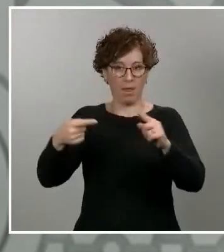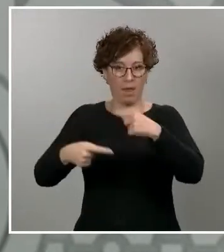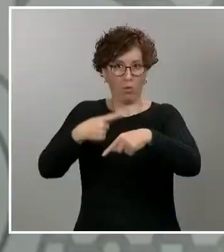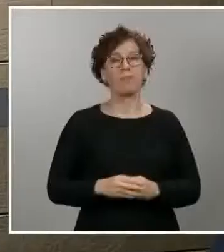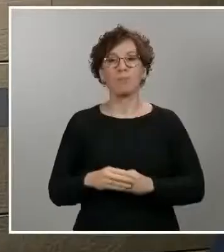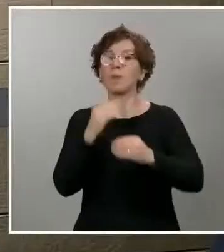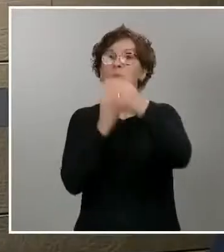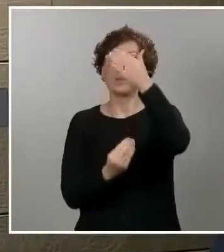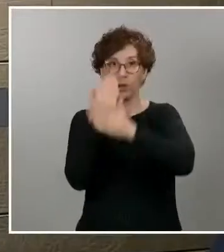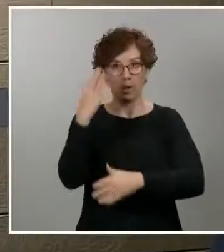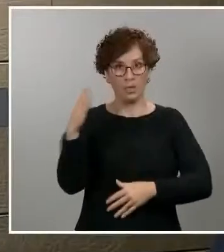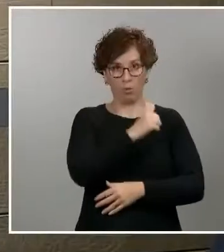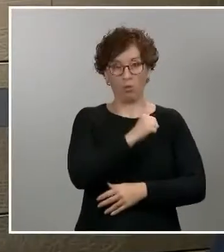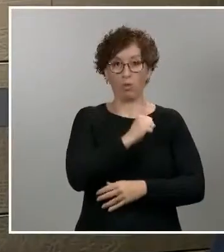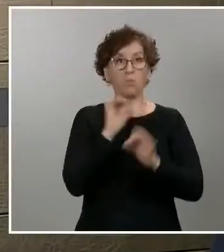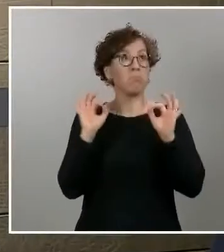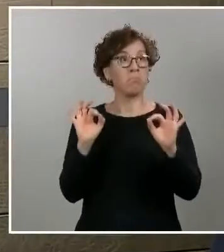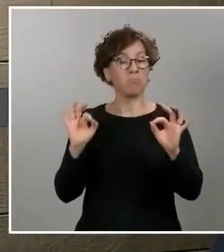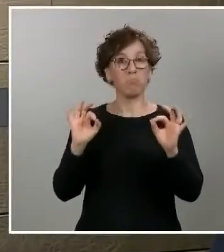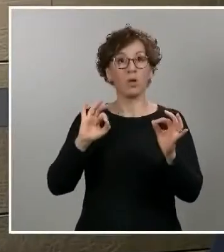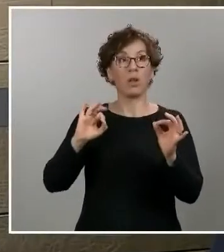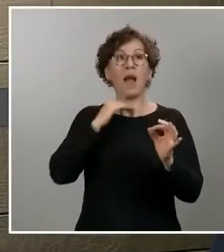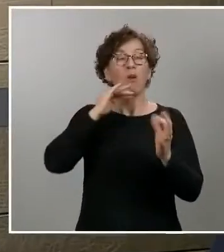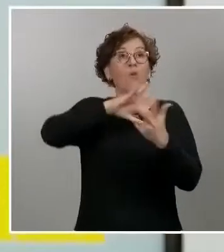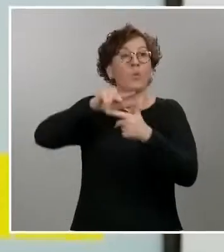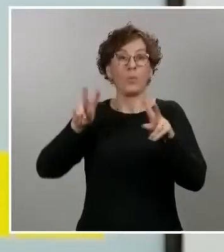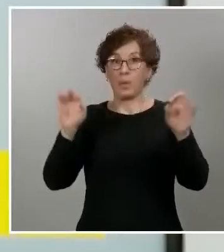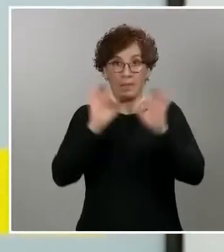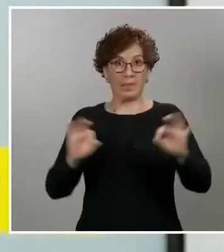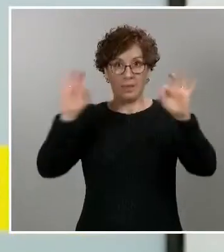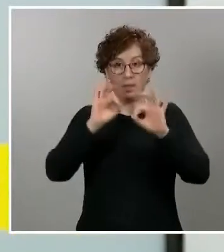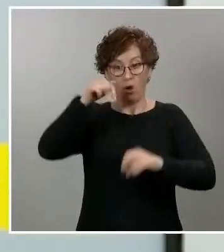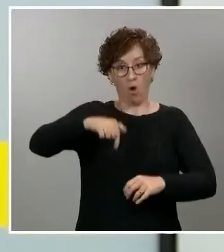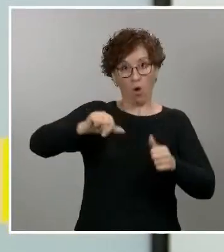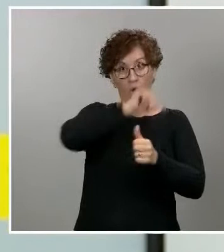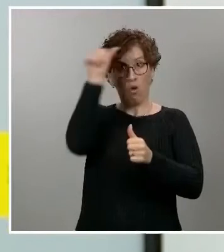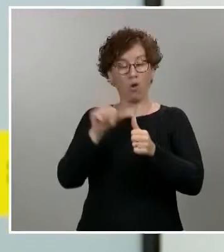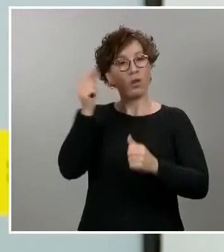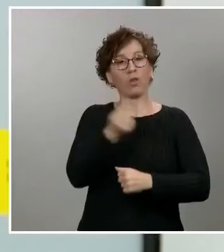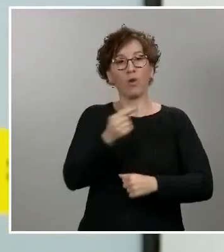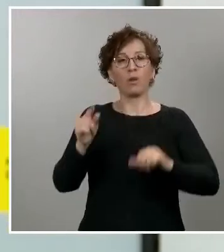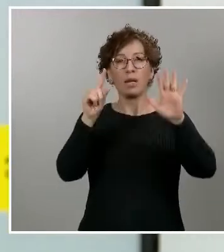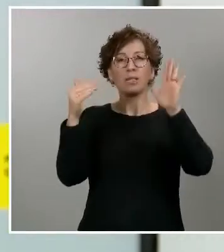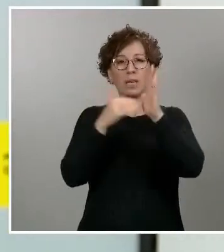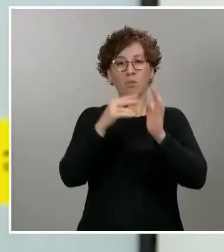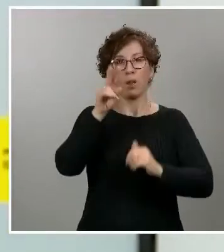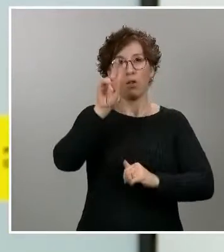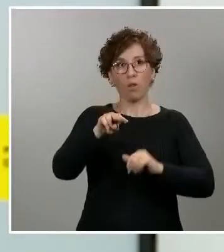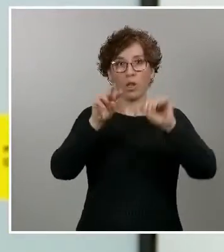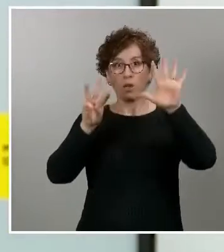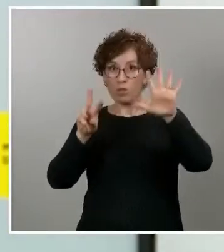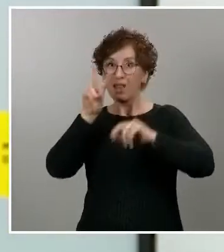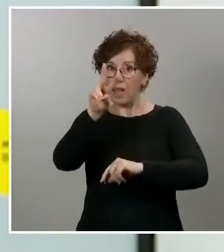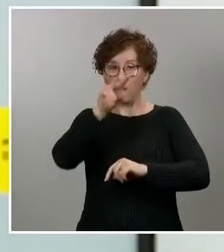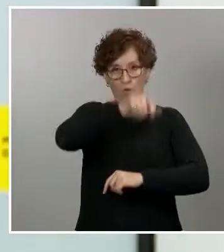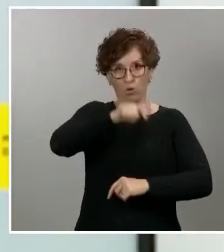12%. Novetà en la operació Balmis. En el día de hoy mantenem un total de 6.282 efectivos